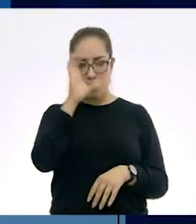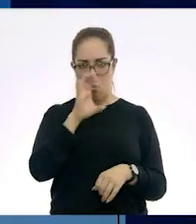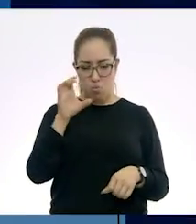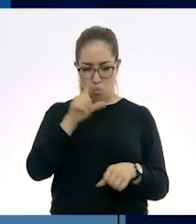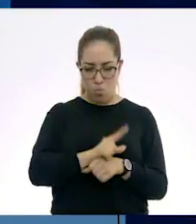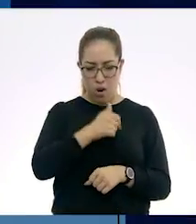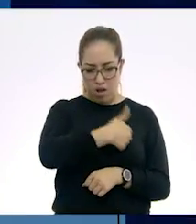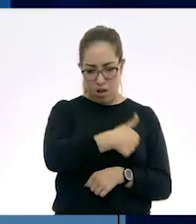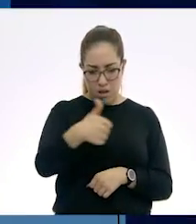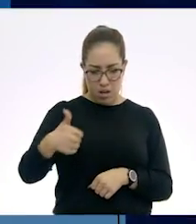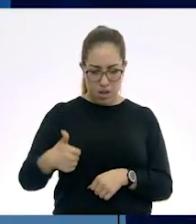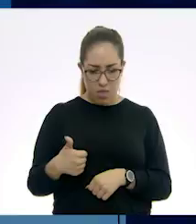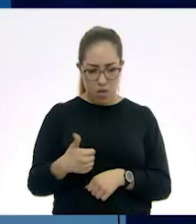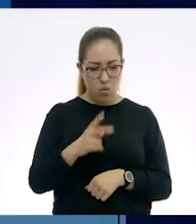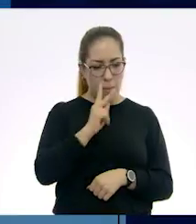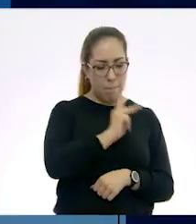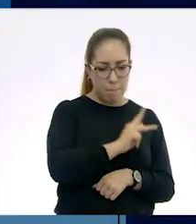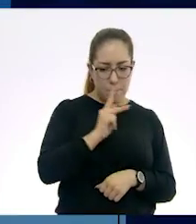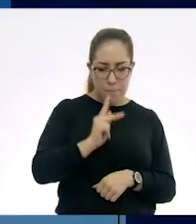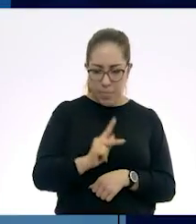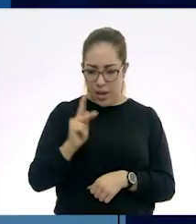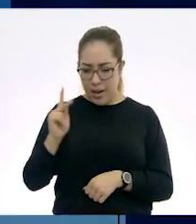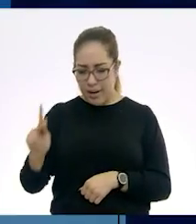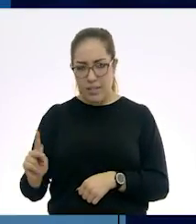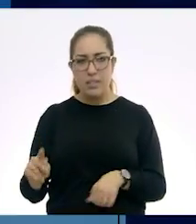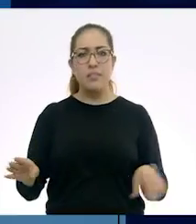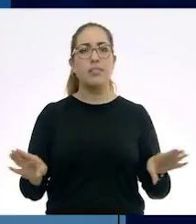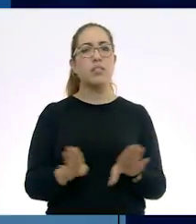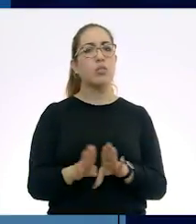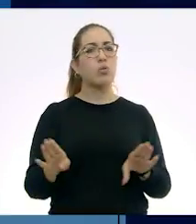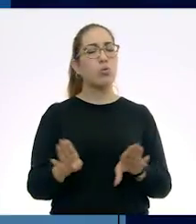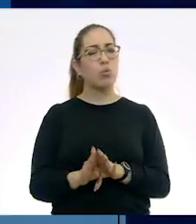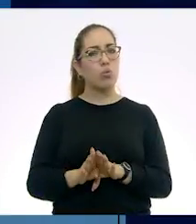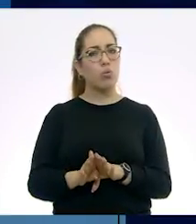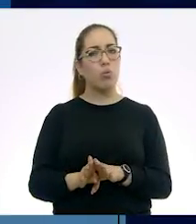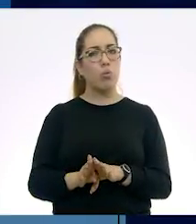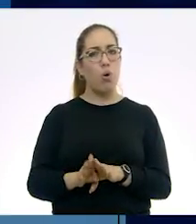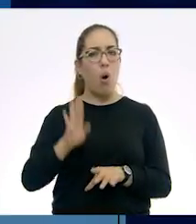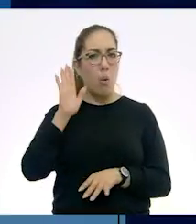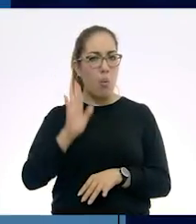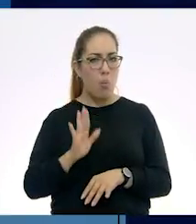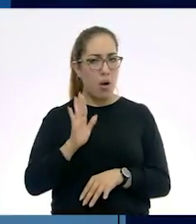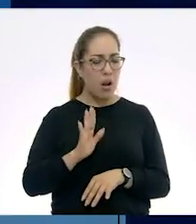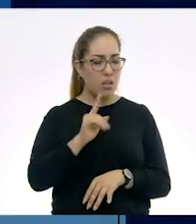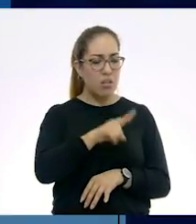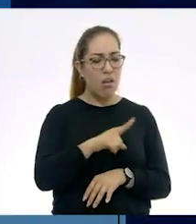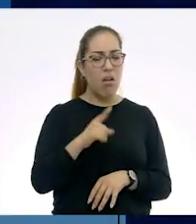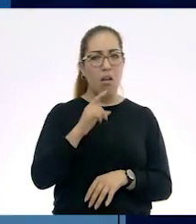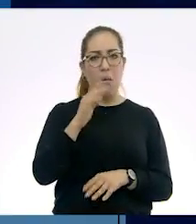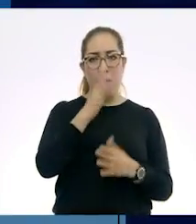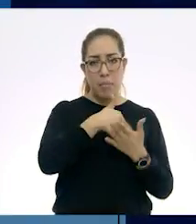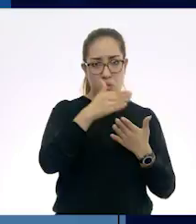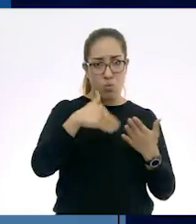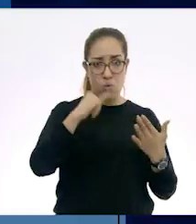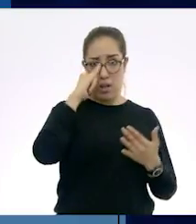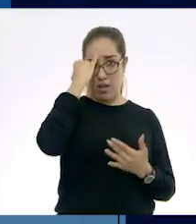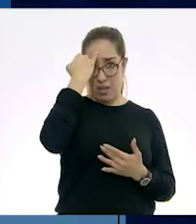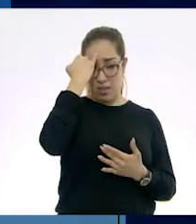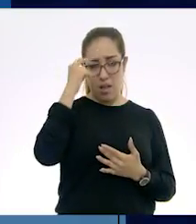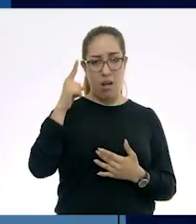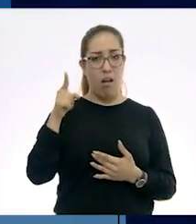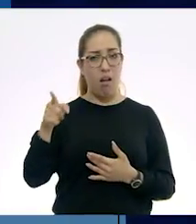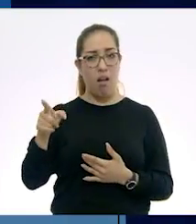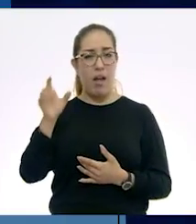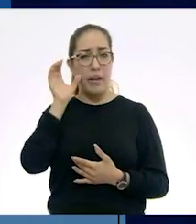cuáles son sus humilitudes, sus diferencias. Por ejemplo, cómo se ve una pintura de la India contra